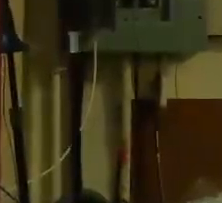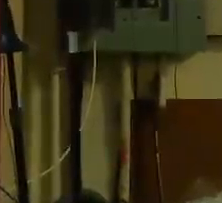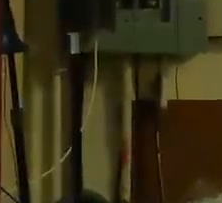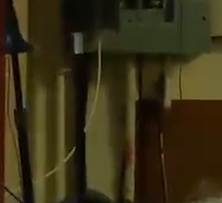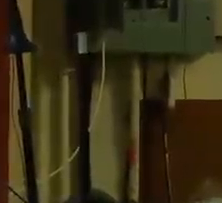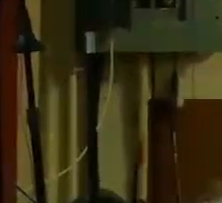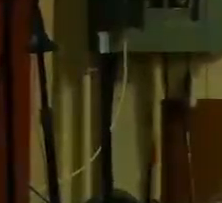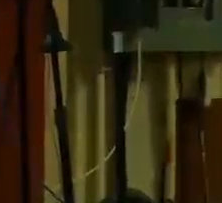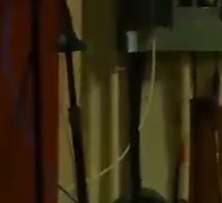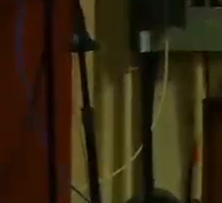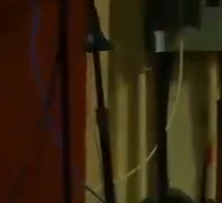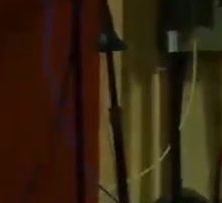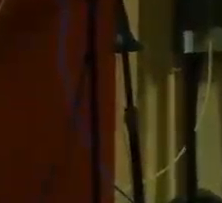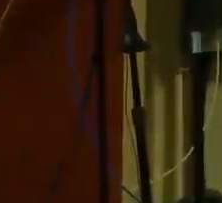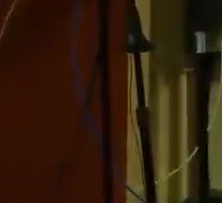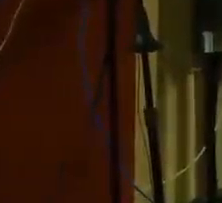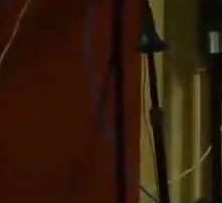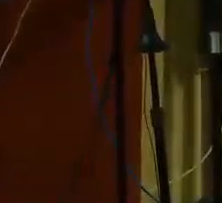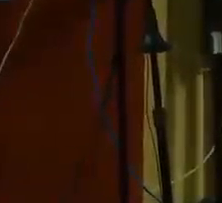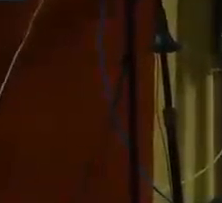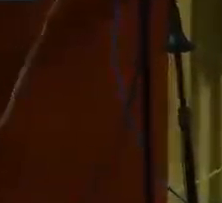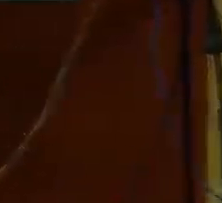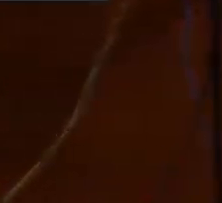Recuérdeme por favor ¿Cuánto pesaba usted?